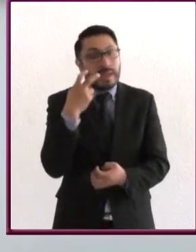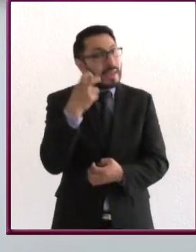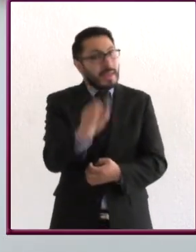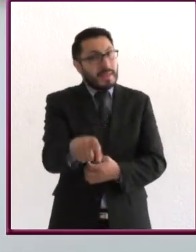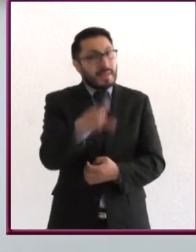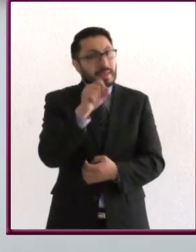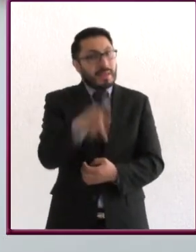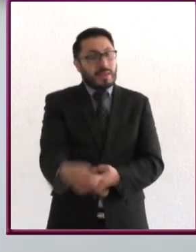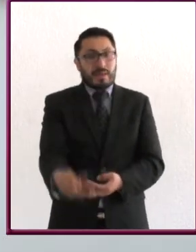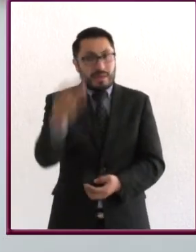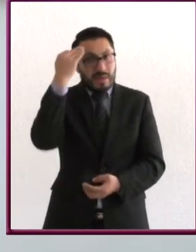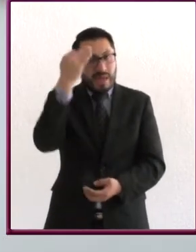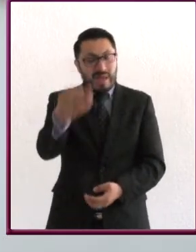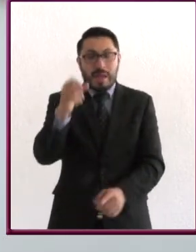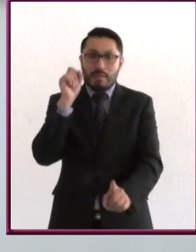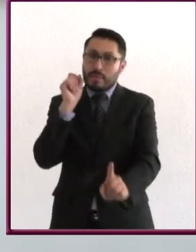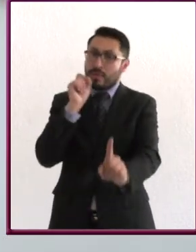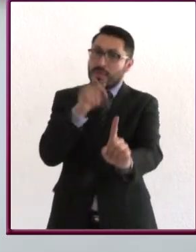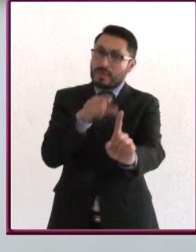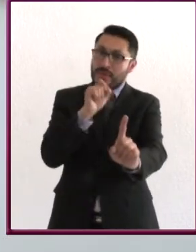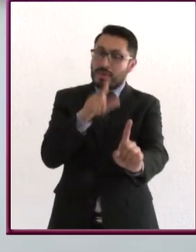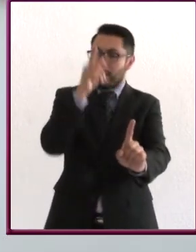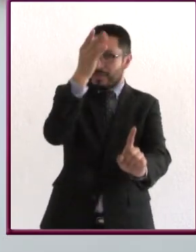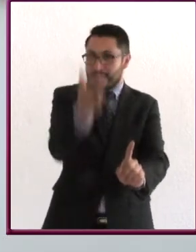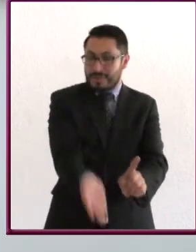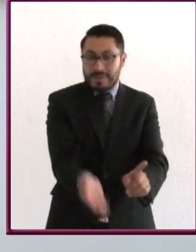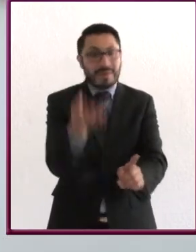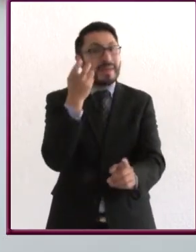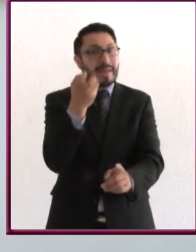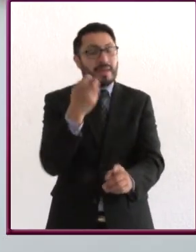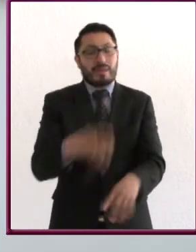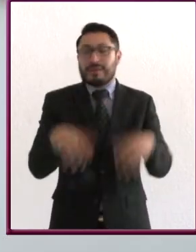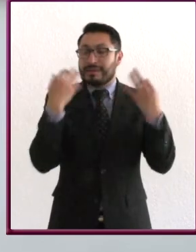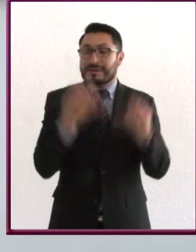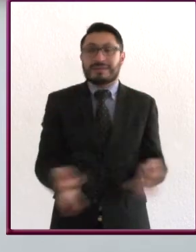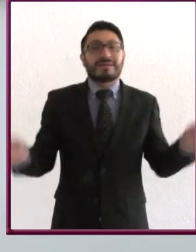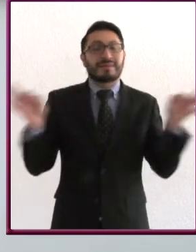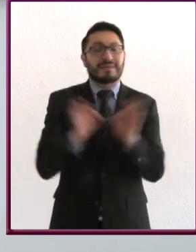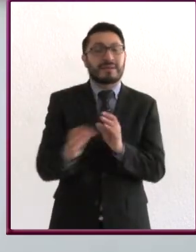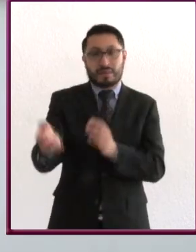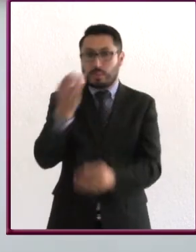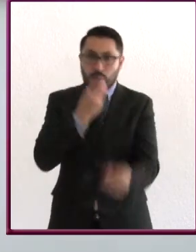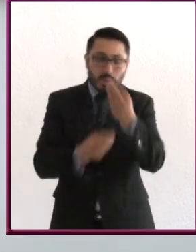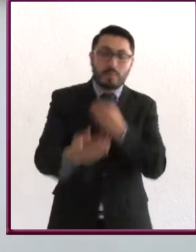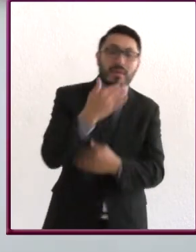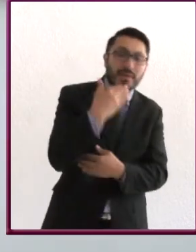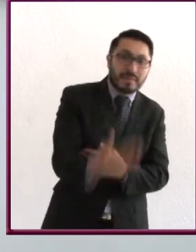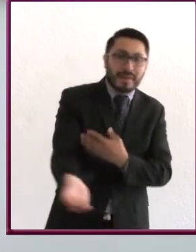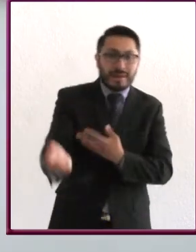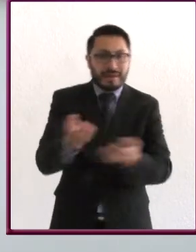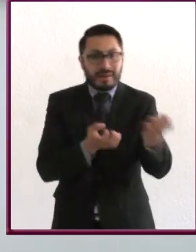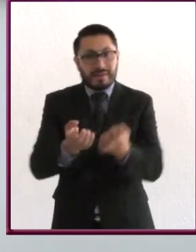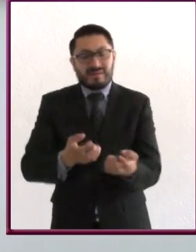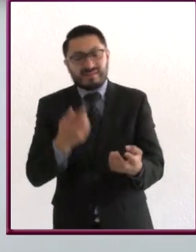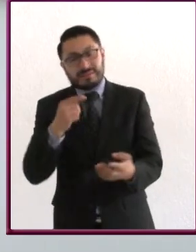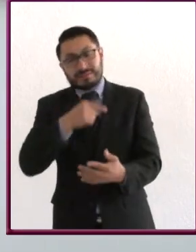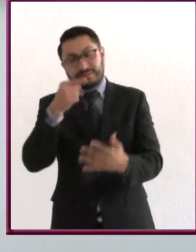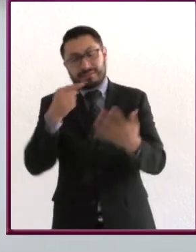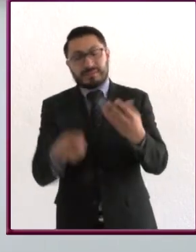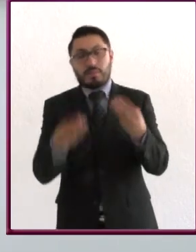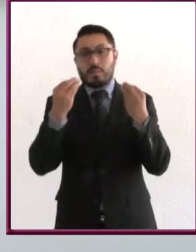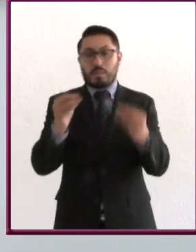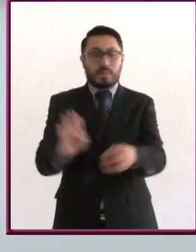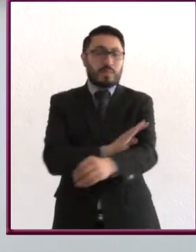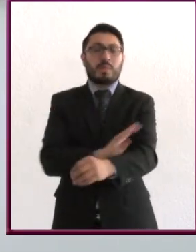invirtiendo en ustedes mismos, ¿no? Y eso no tiene precio, entonces como ven, el comer bien, el hacer ejercicio los va a llenar de